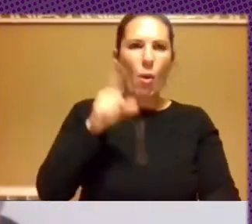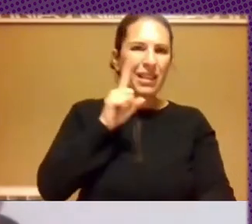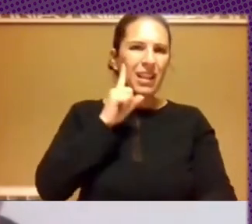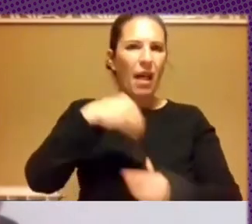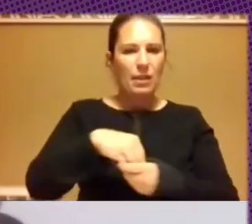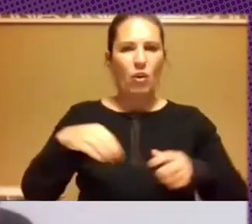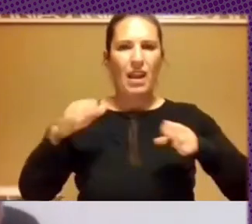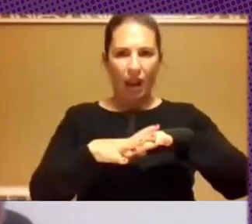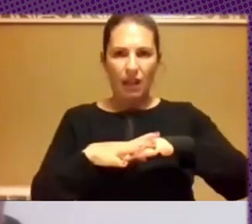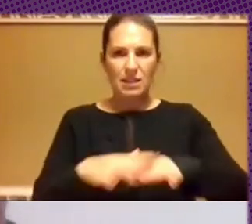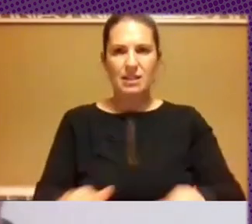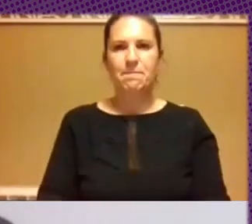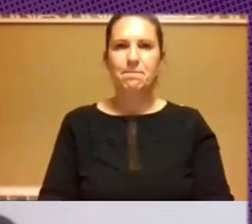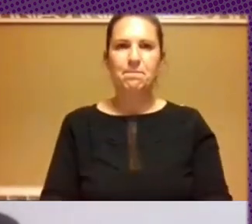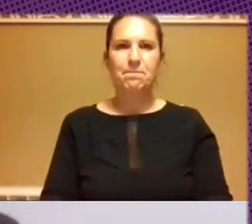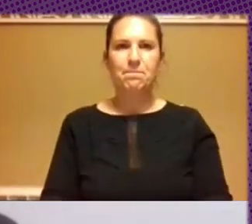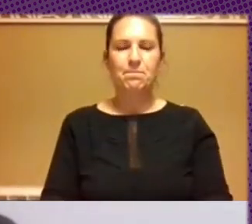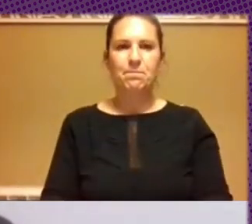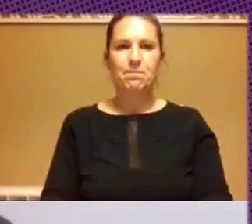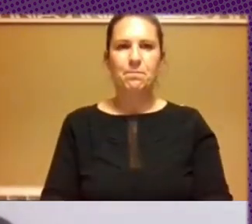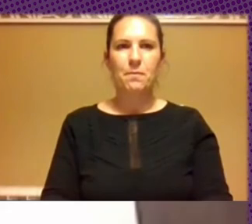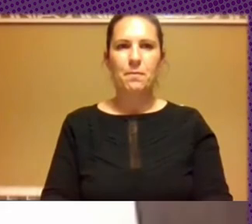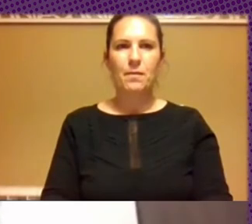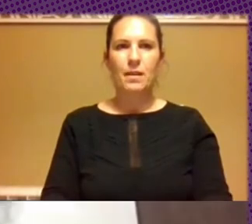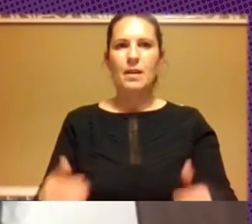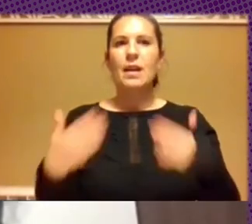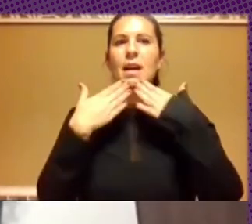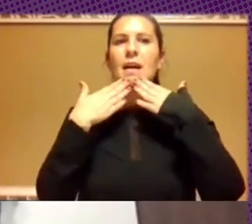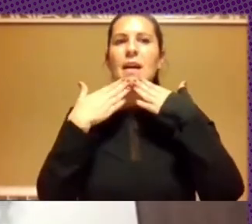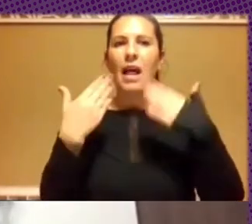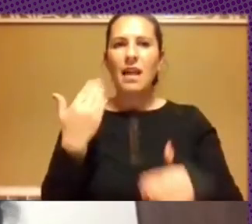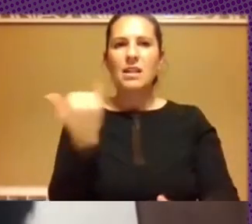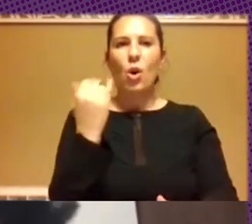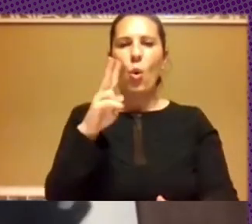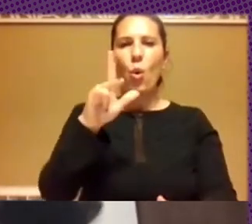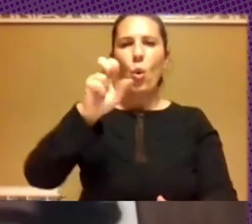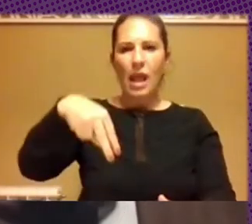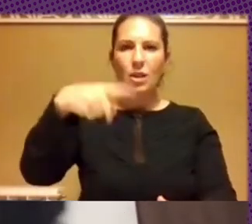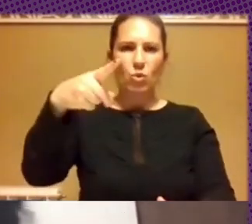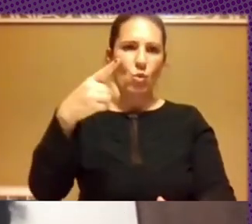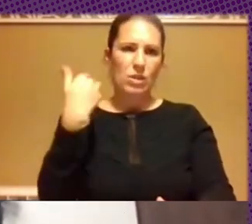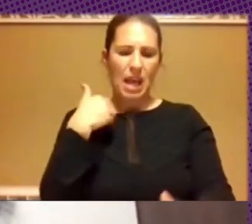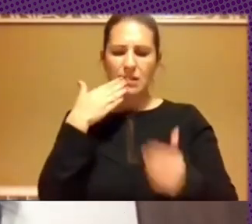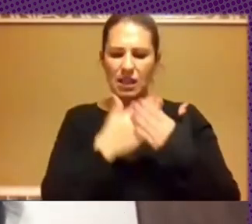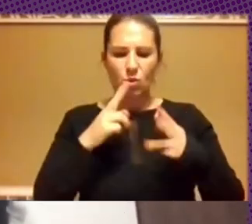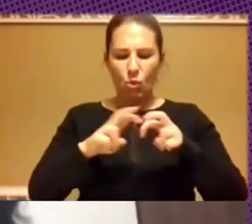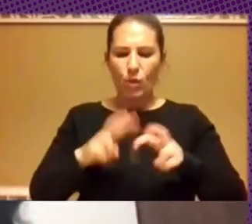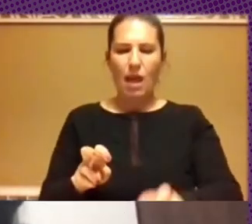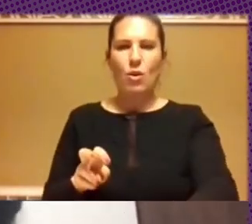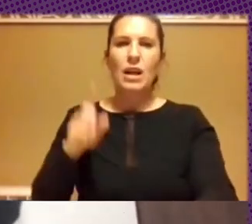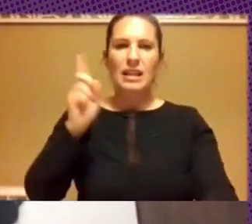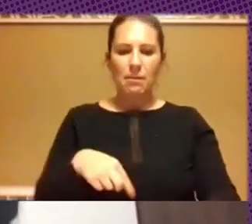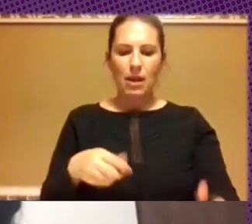gracias gracias Julián pues es que como tú bien lo has estudiado y también las y los colegas que están